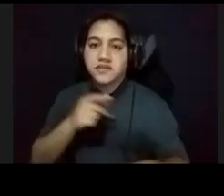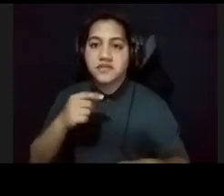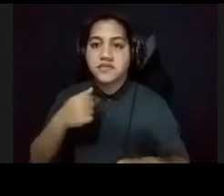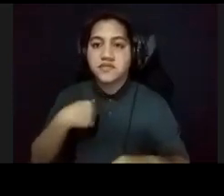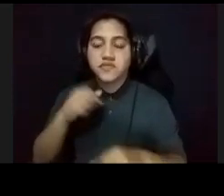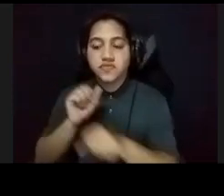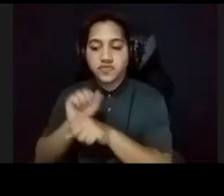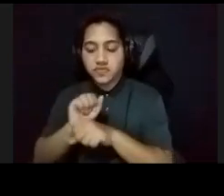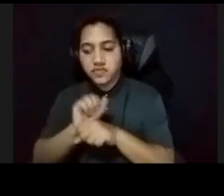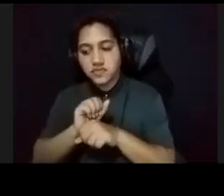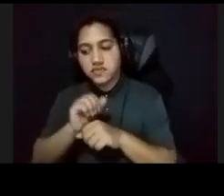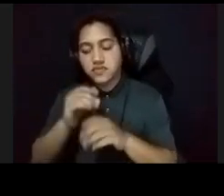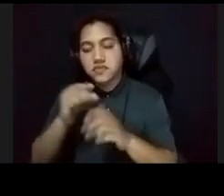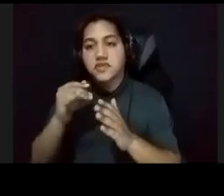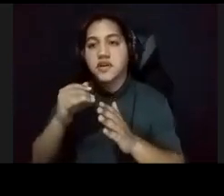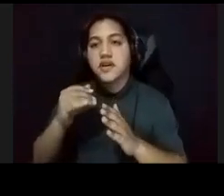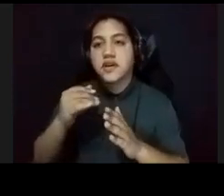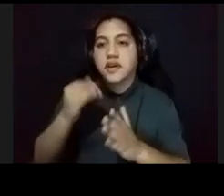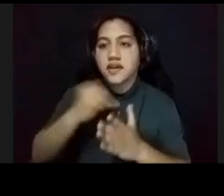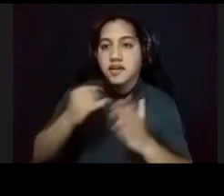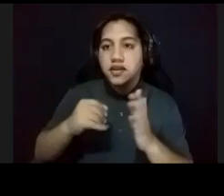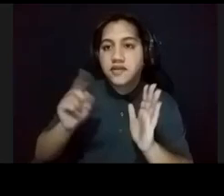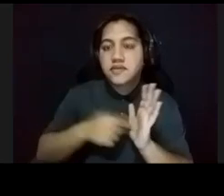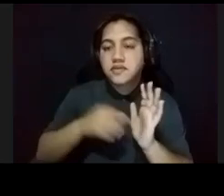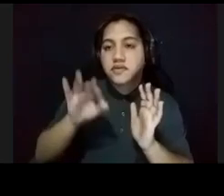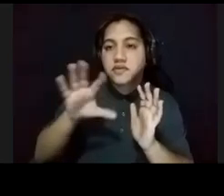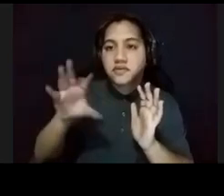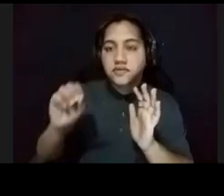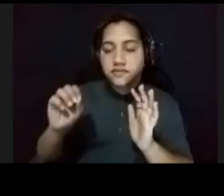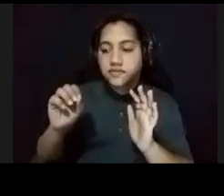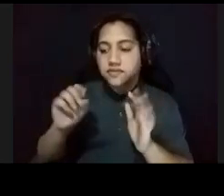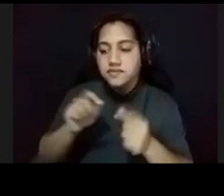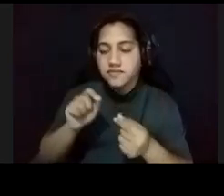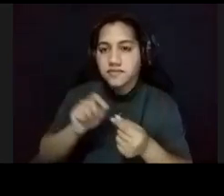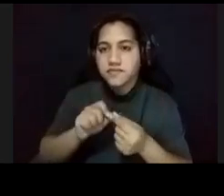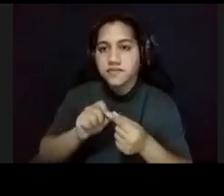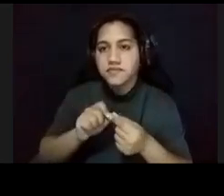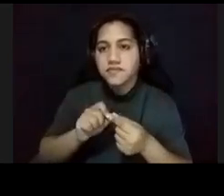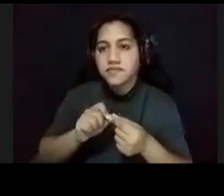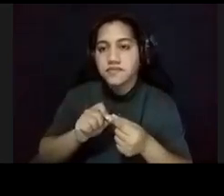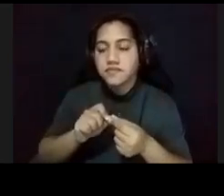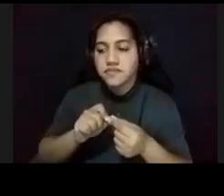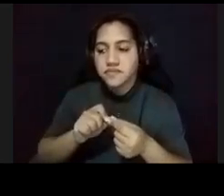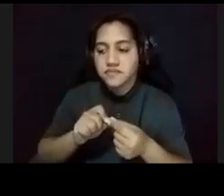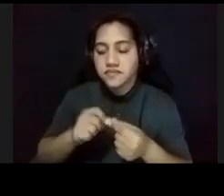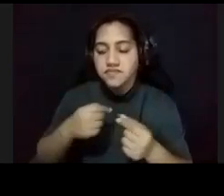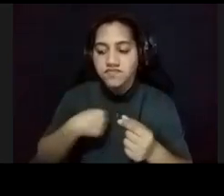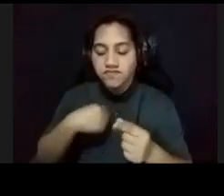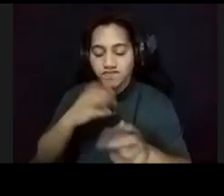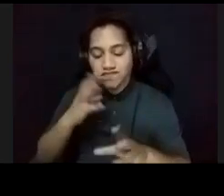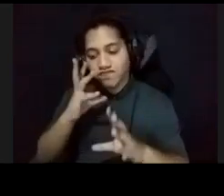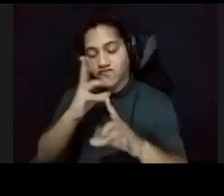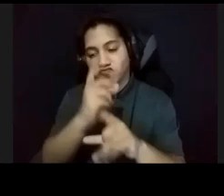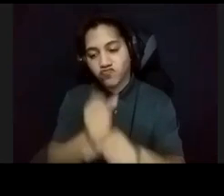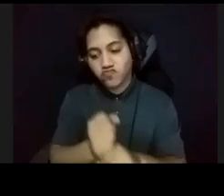varios de estos artistas, la generación del 50, particularmente, algo, me, me atraía de la obra,